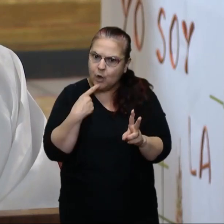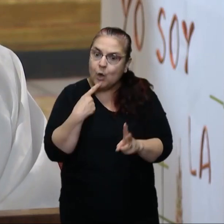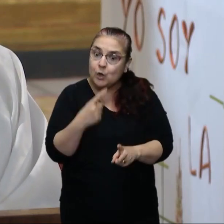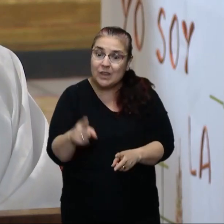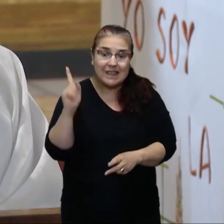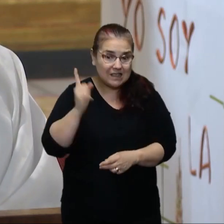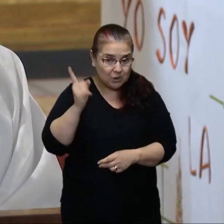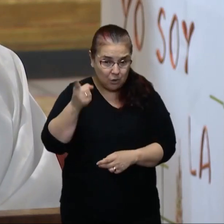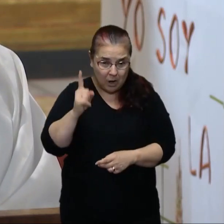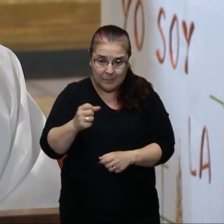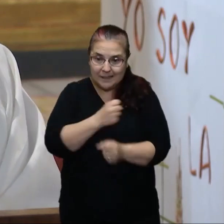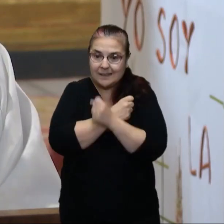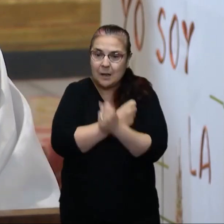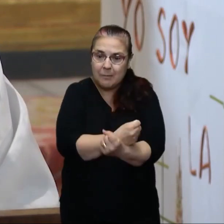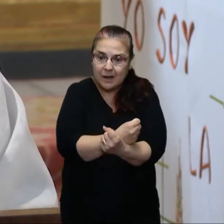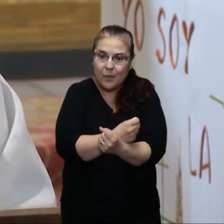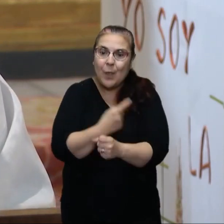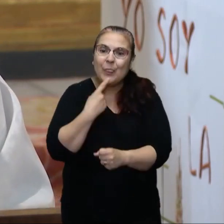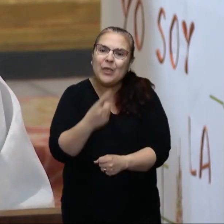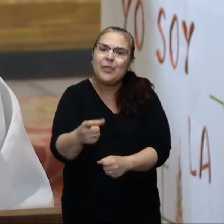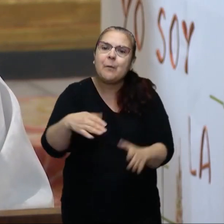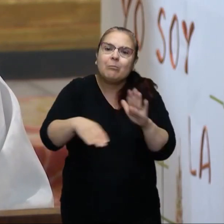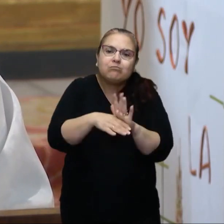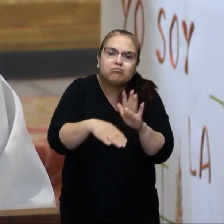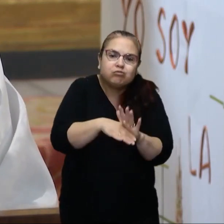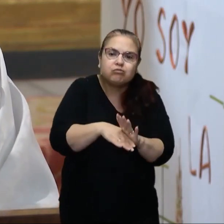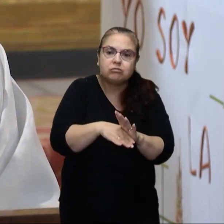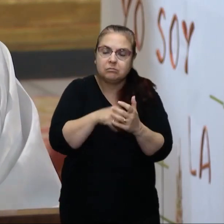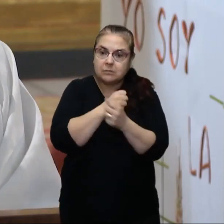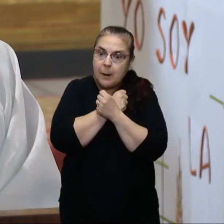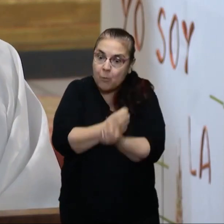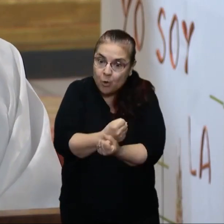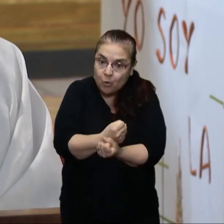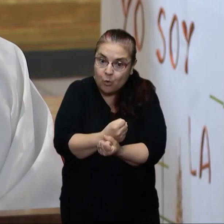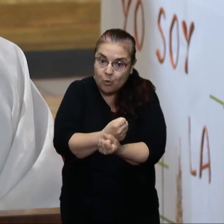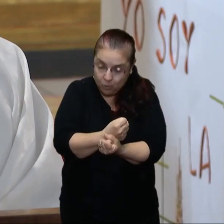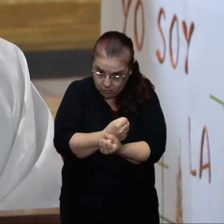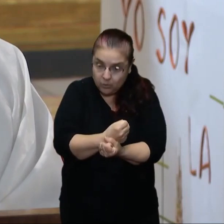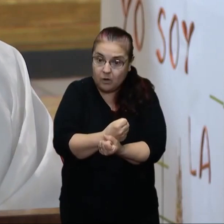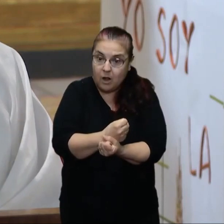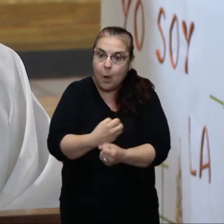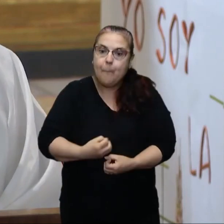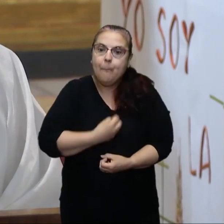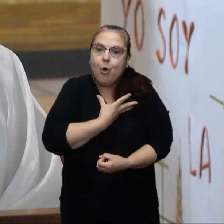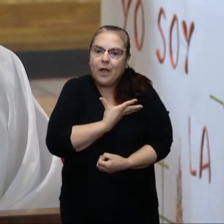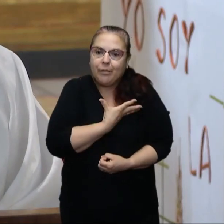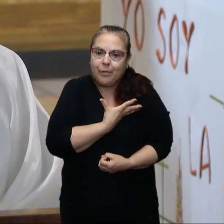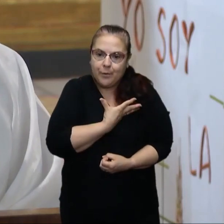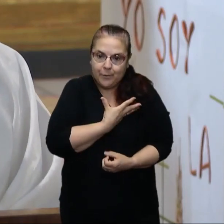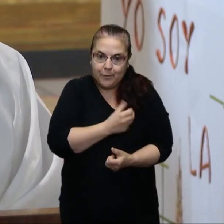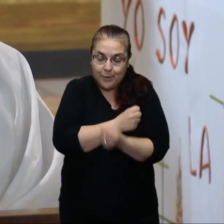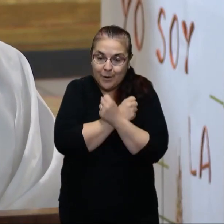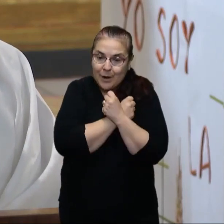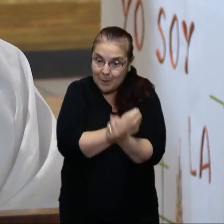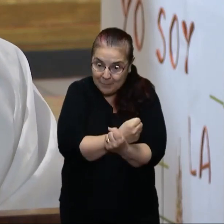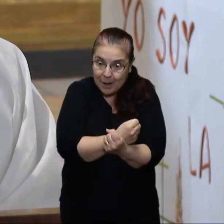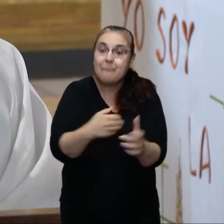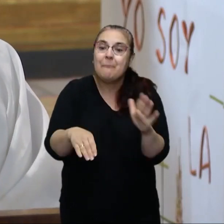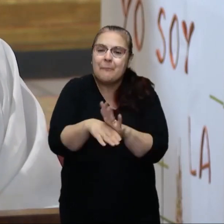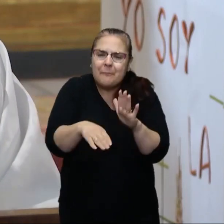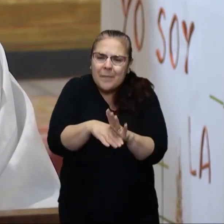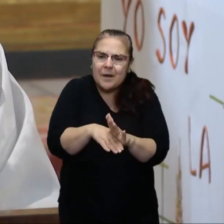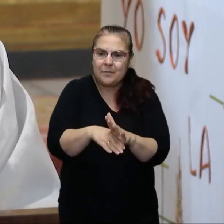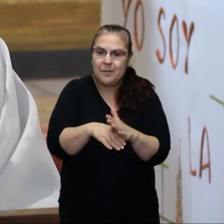permaneced en mi amor. En efecto, la vocación cristiana es permanecer en el amor de Dios.